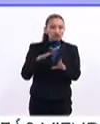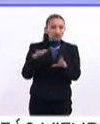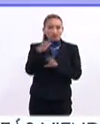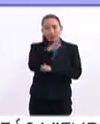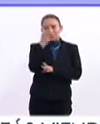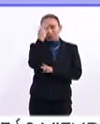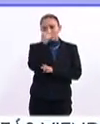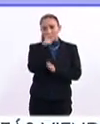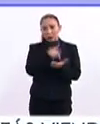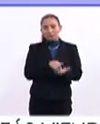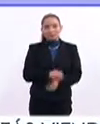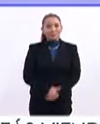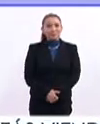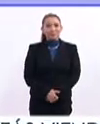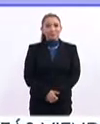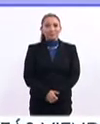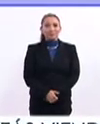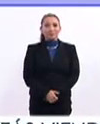bellísimo recinto.